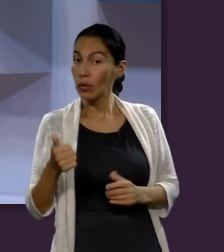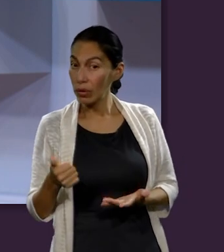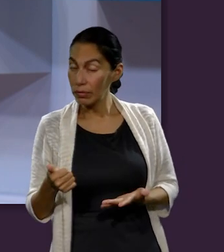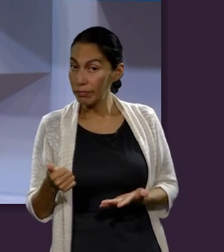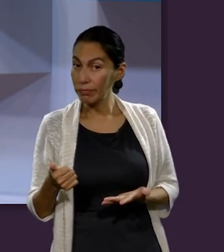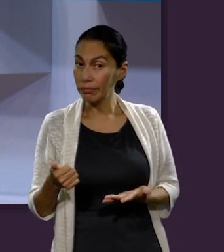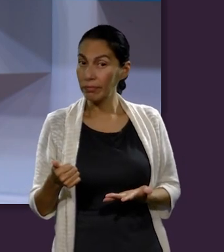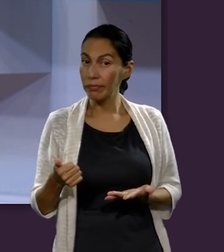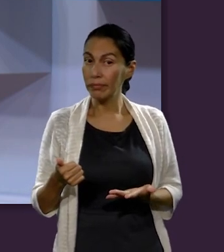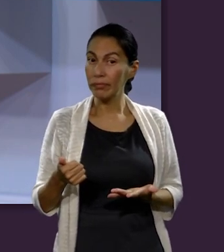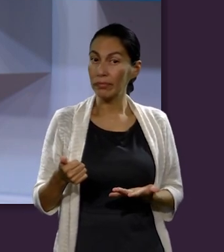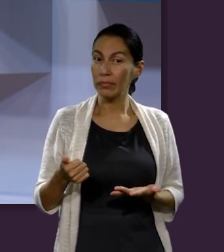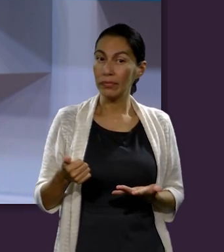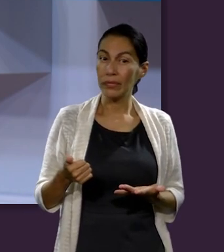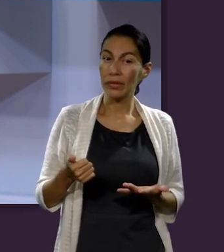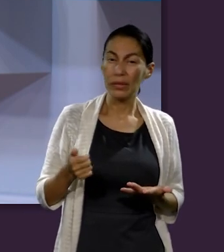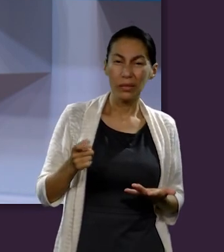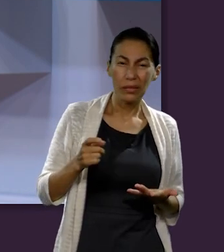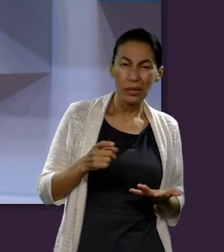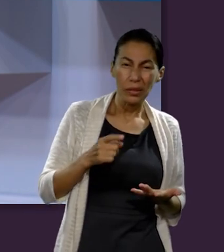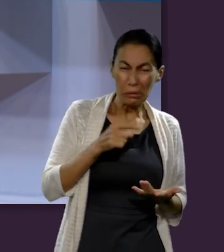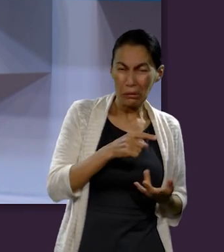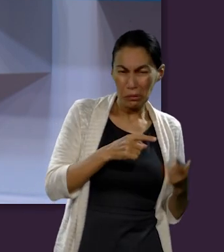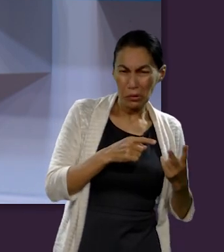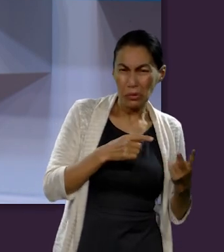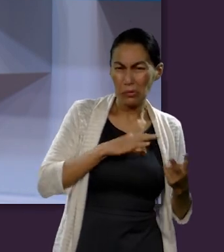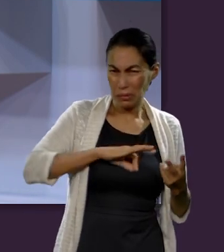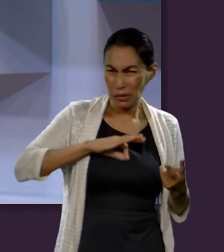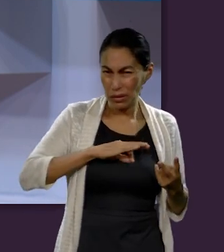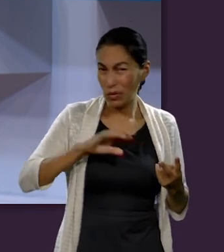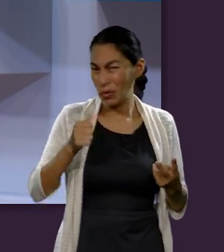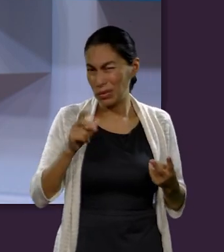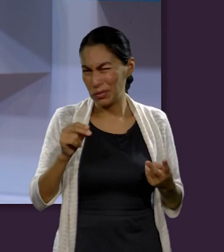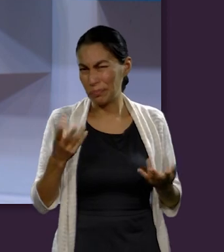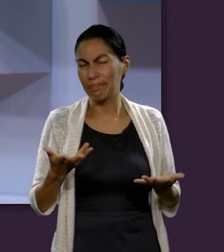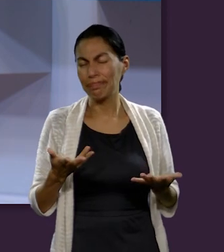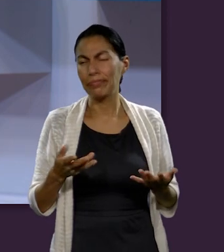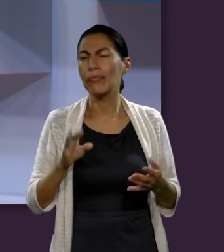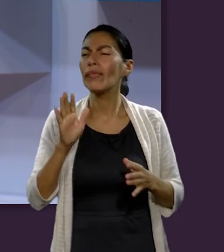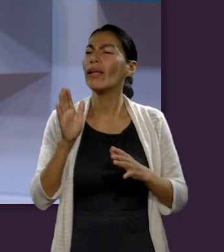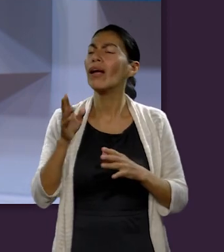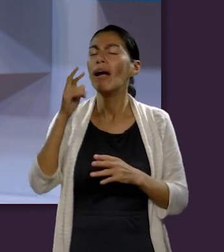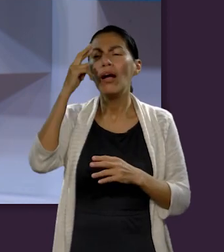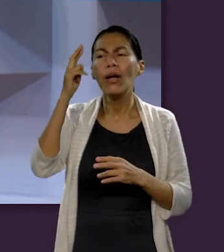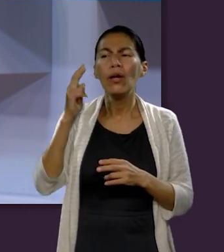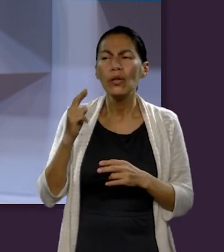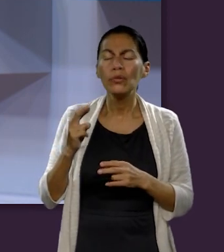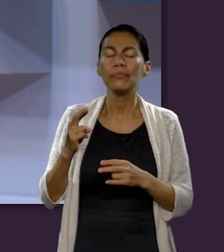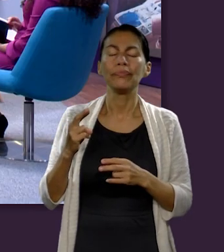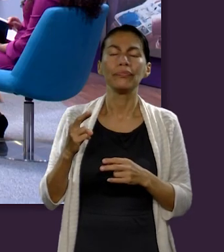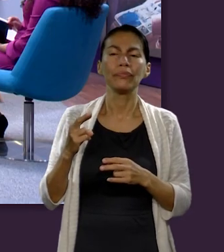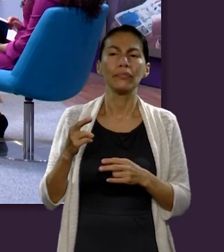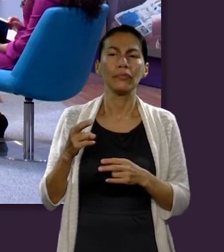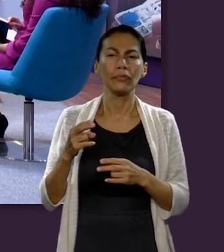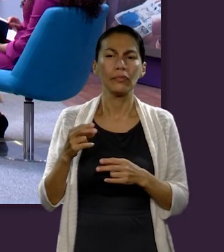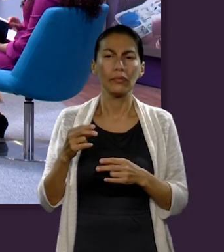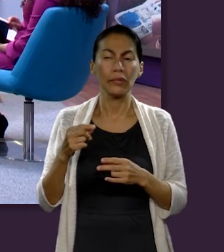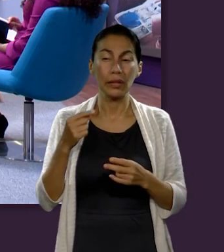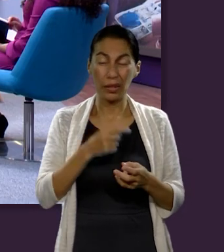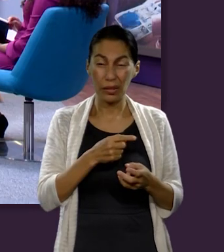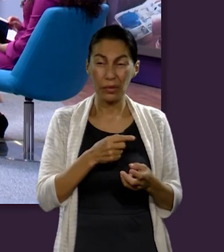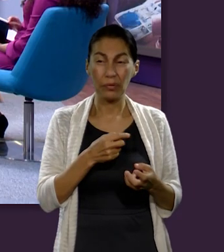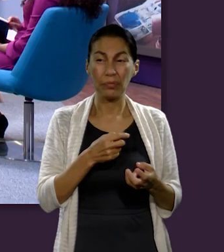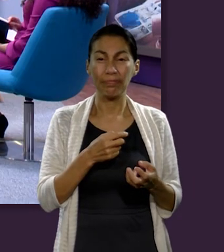Pero ¿cuántas otras no se habrán dado en que no fue así? Entonces, Ruth, ¿qué debería enseñarnos